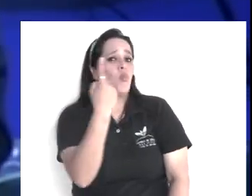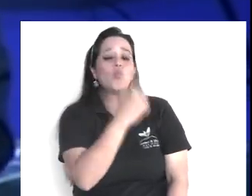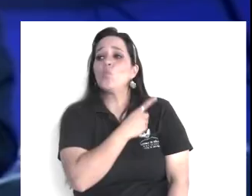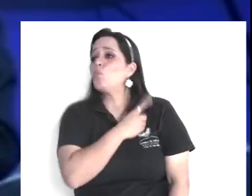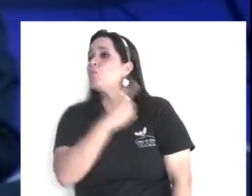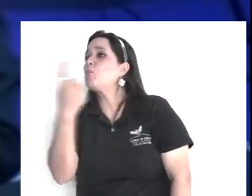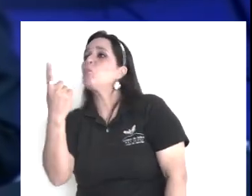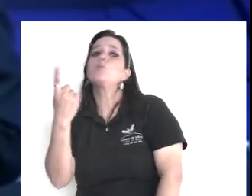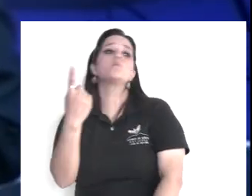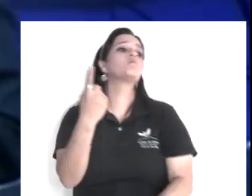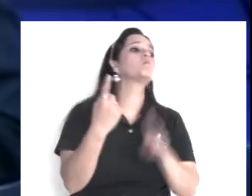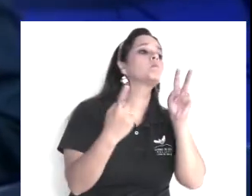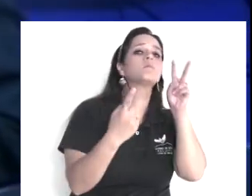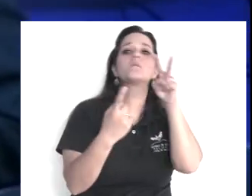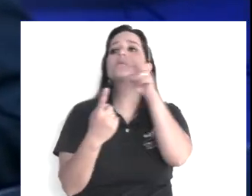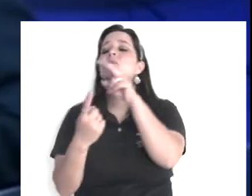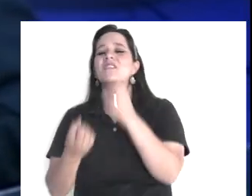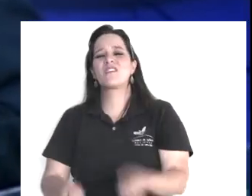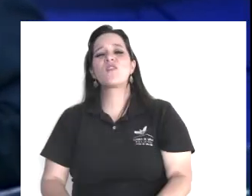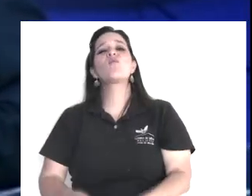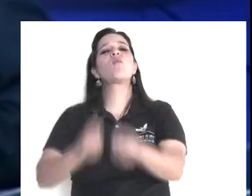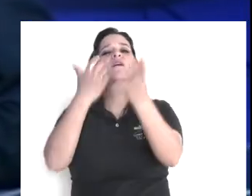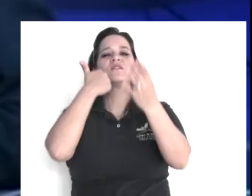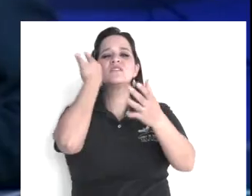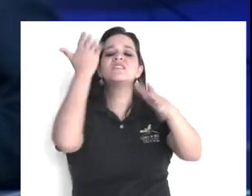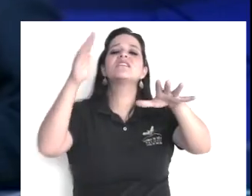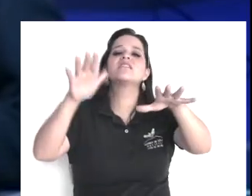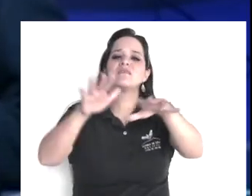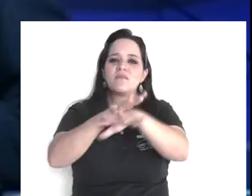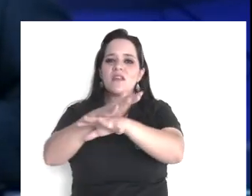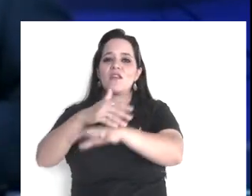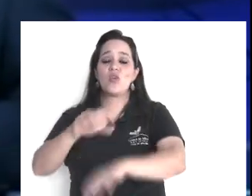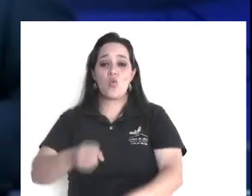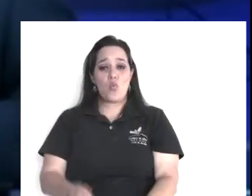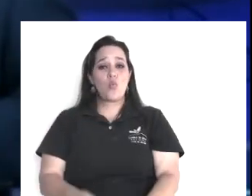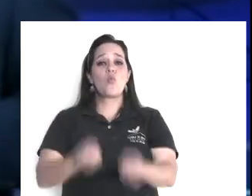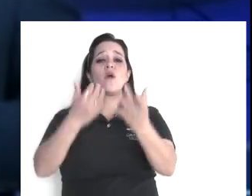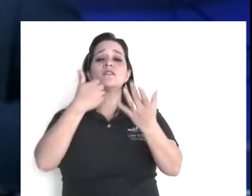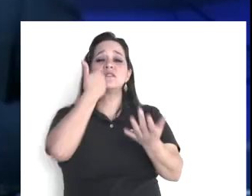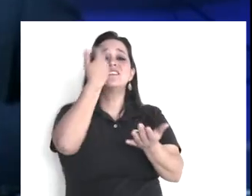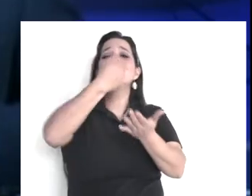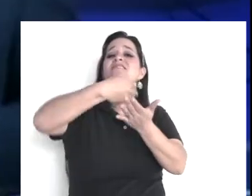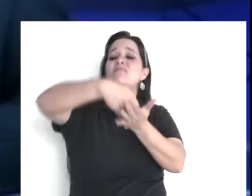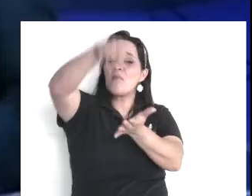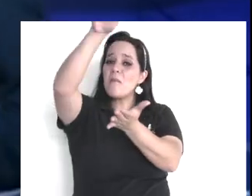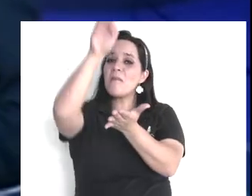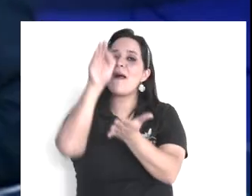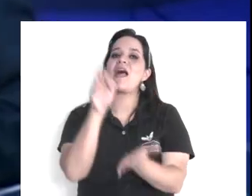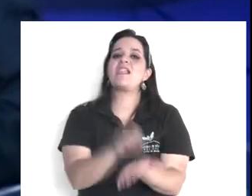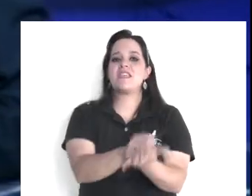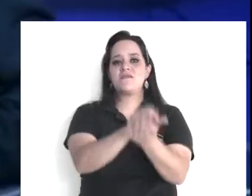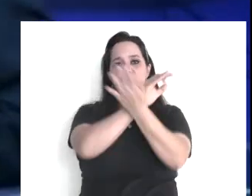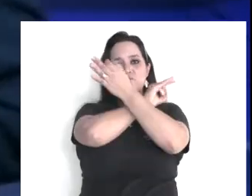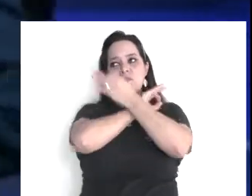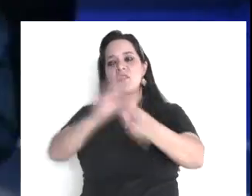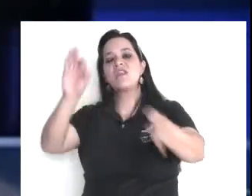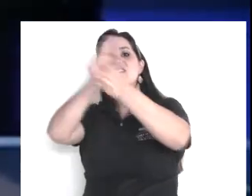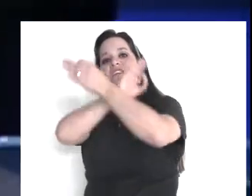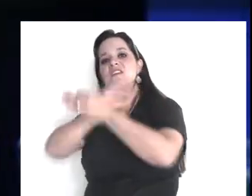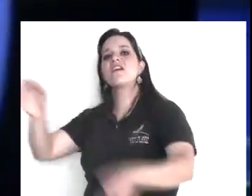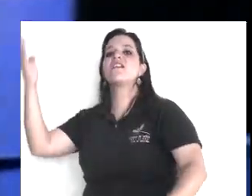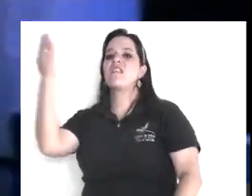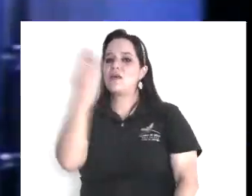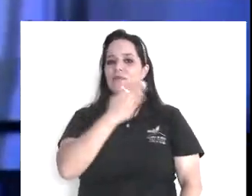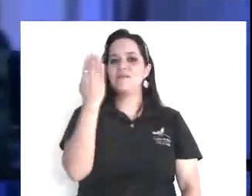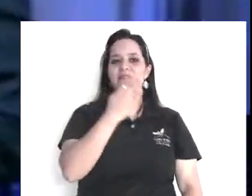donde está, cuantos quieren, allá dos, tres, cuatro, los demás van a seguir igual, bueno, si, oremos